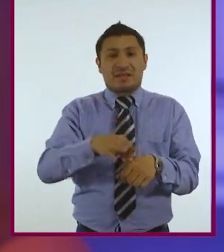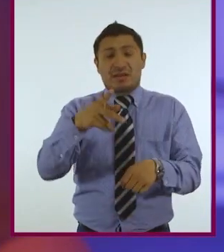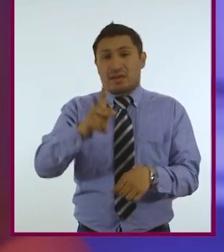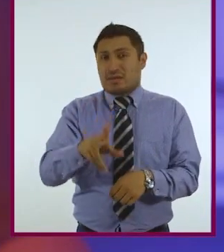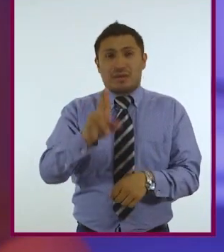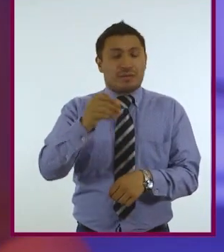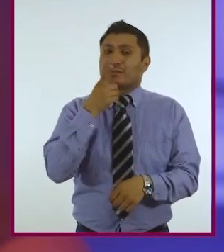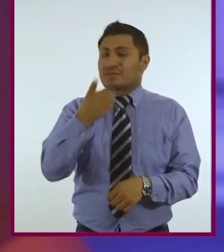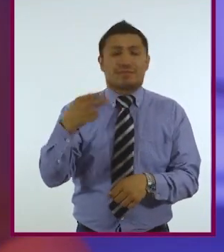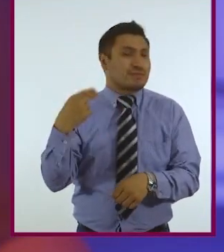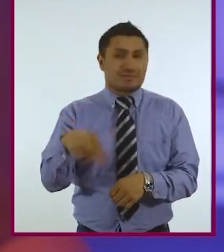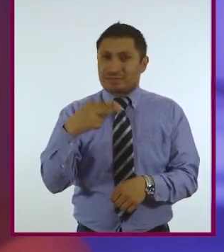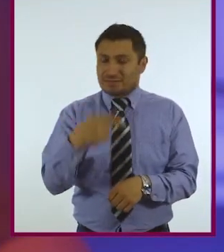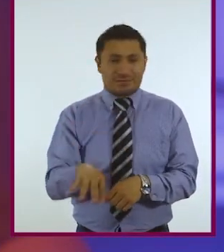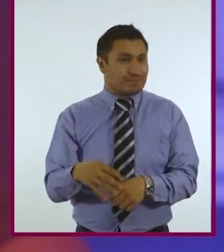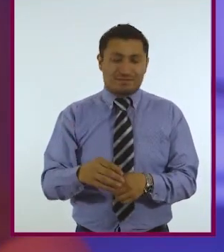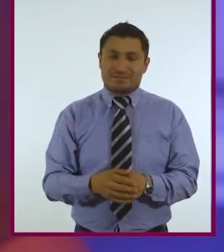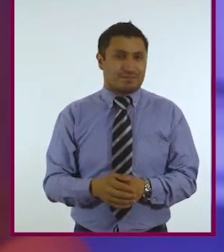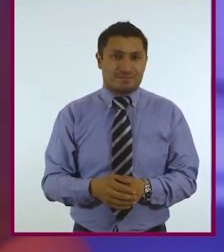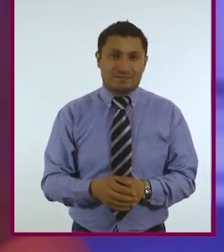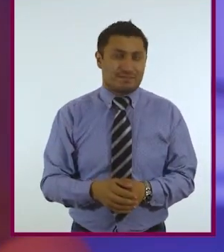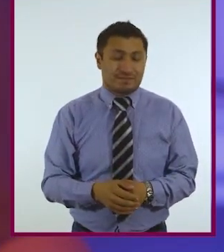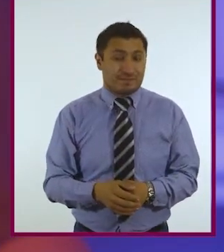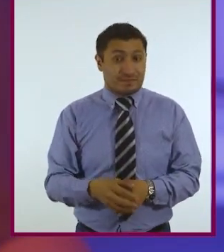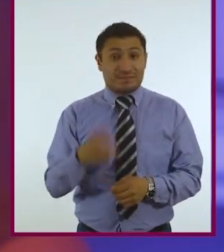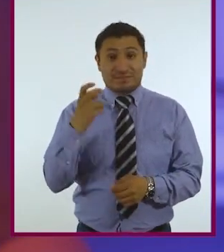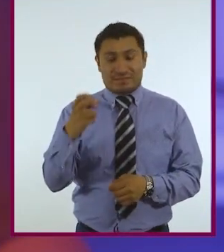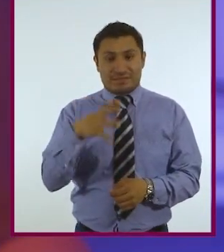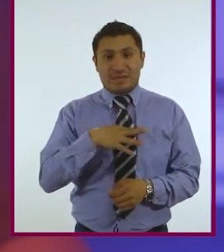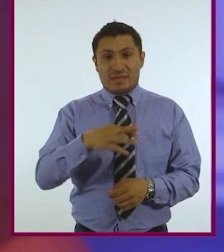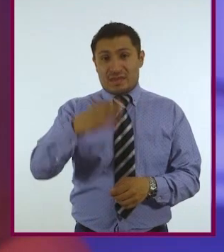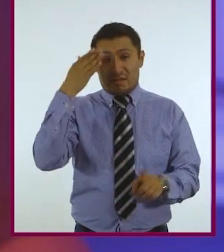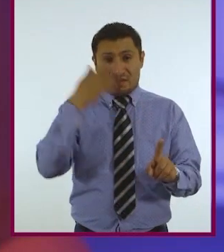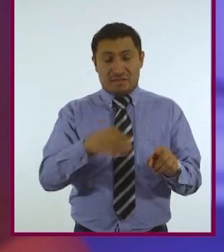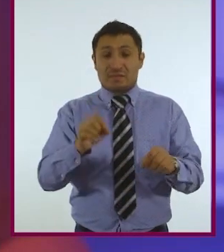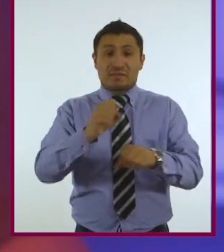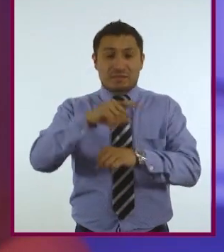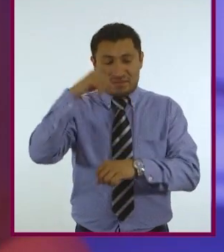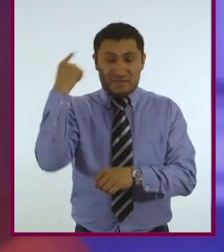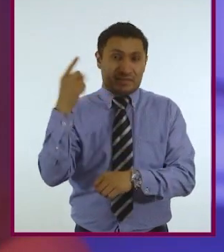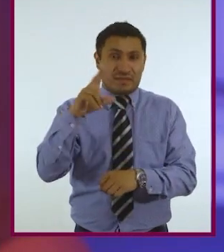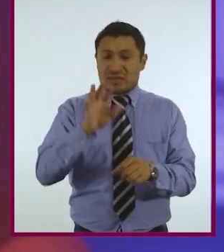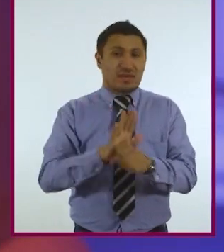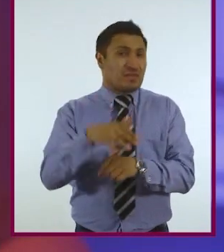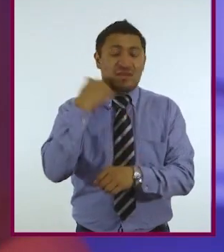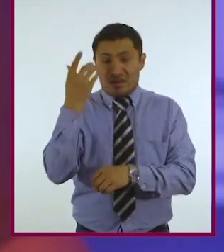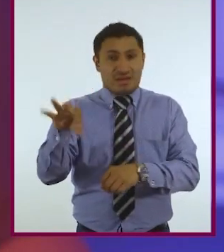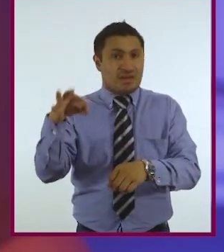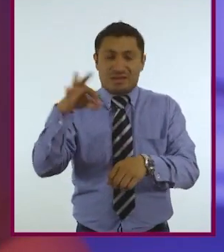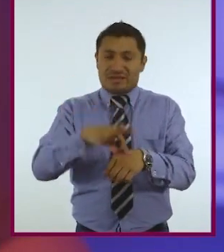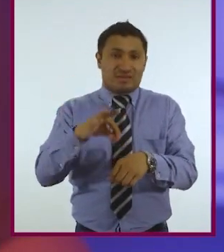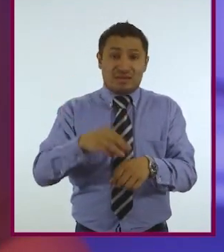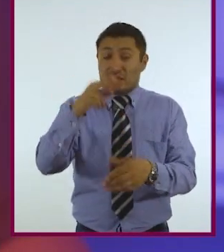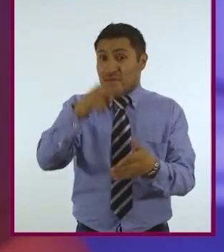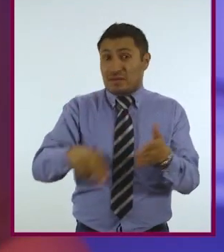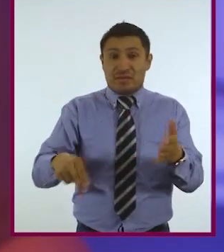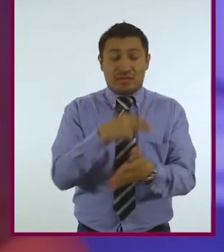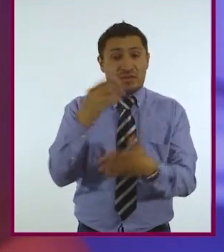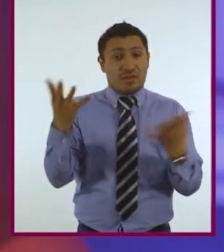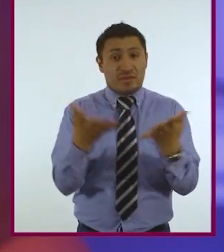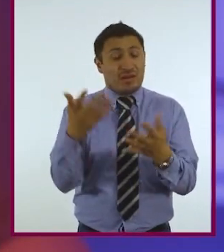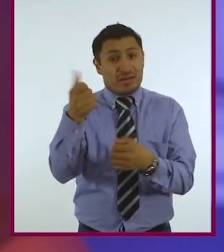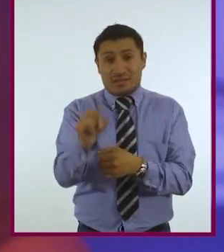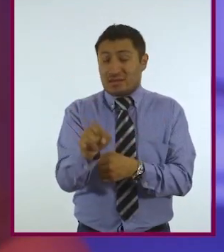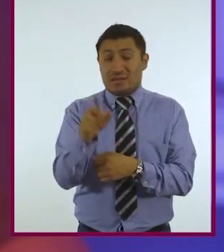han reservado el derecho a dar a conocer sus identidades. Y esto tiene una razón muy sencilla. No cualquier doctora o doctor aprobaría realizar una